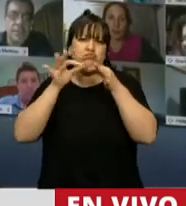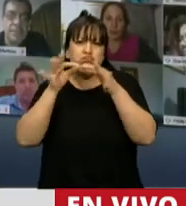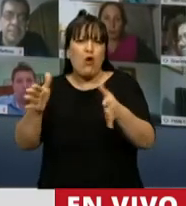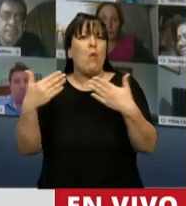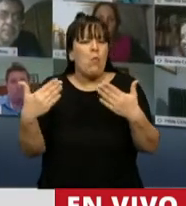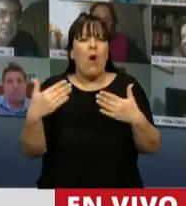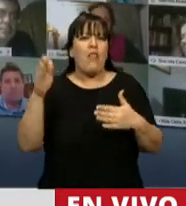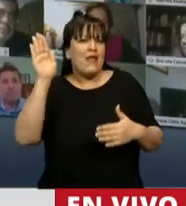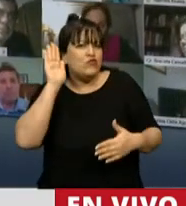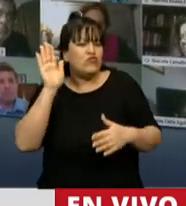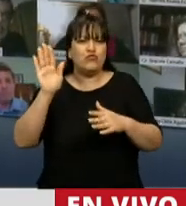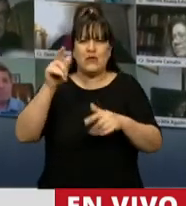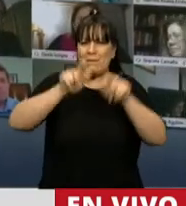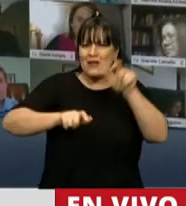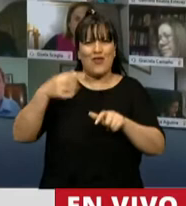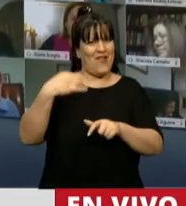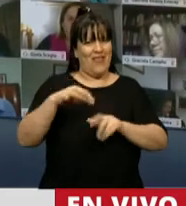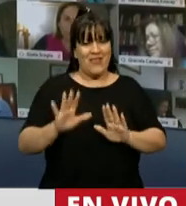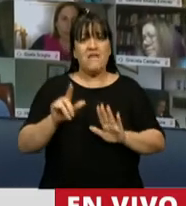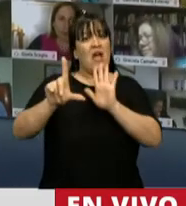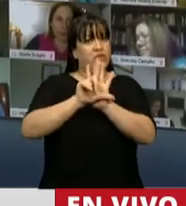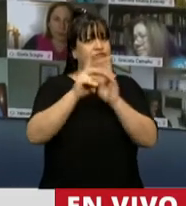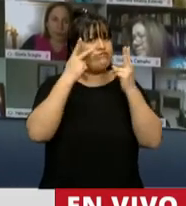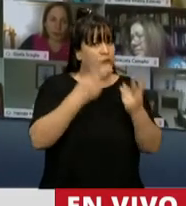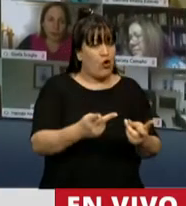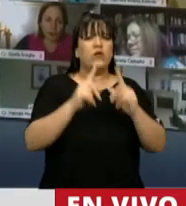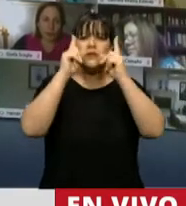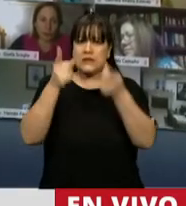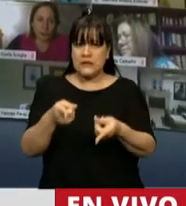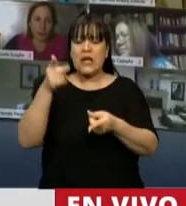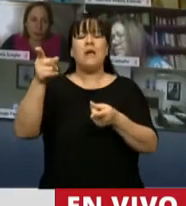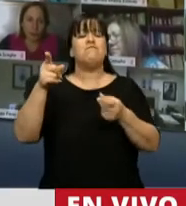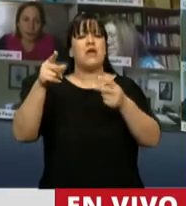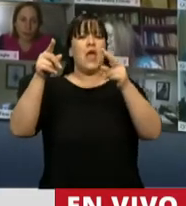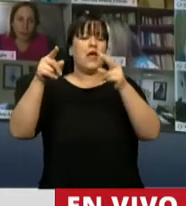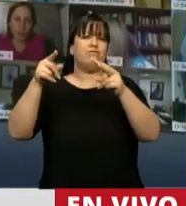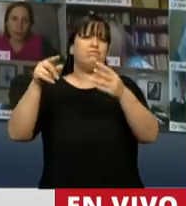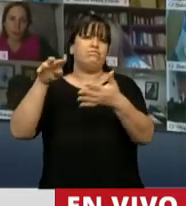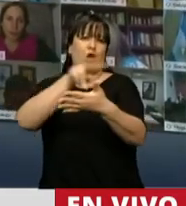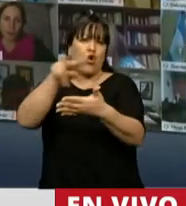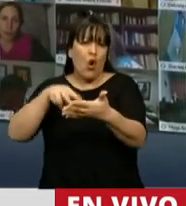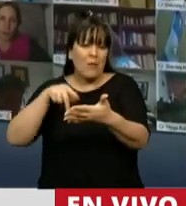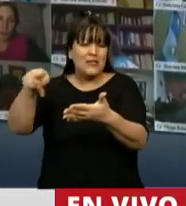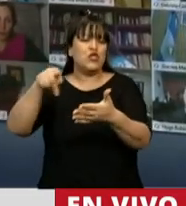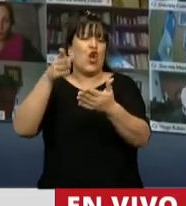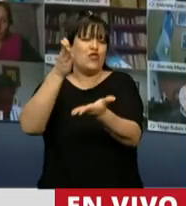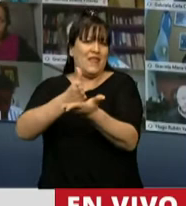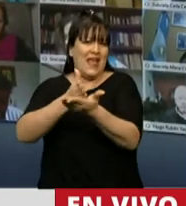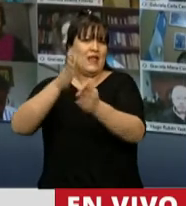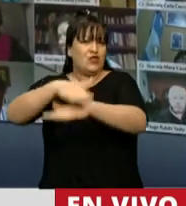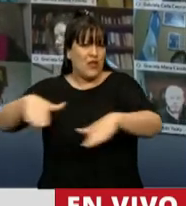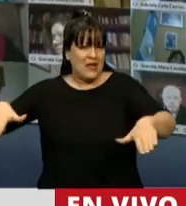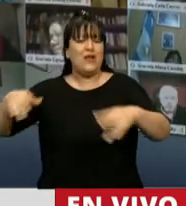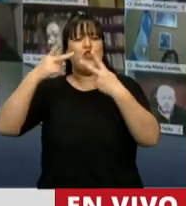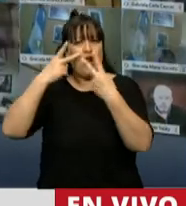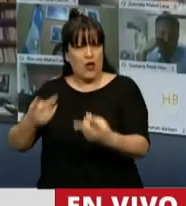un derecho reconocido por las leyes argentinas y por la Convención Internacional de los Derechos del Niño. Y es el derecho que